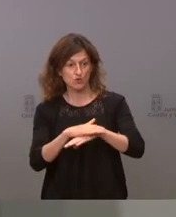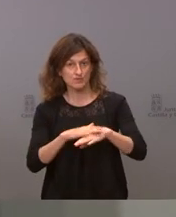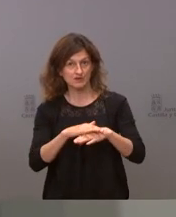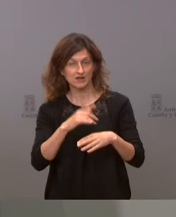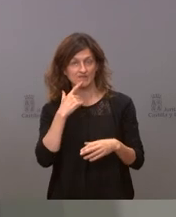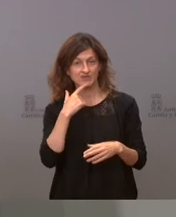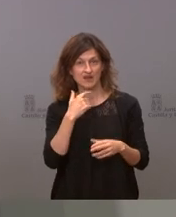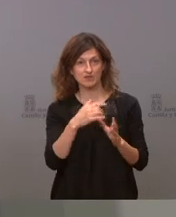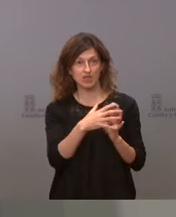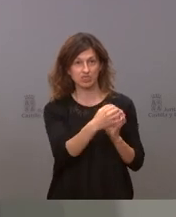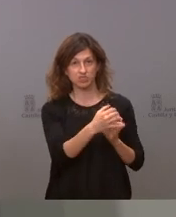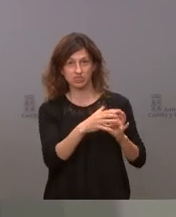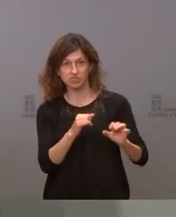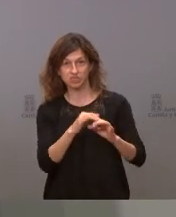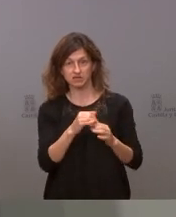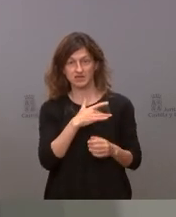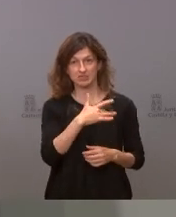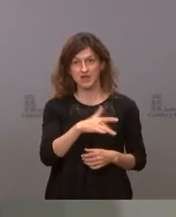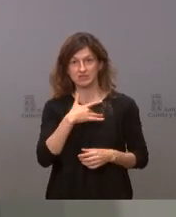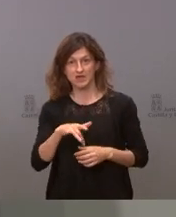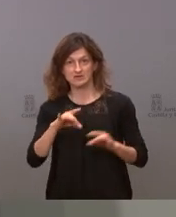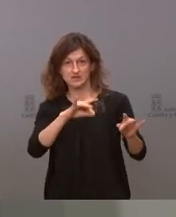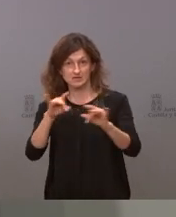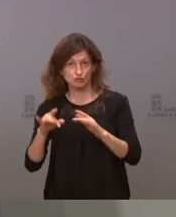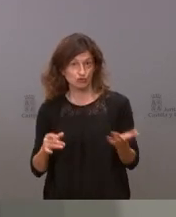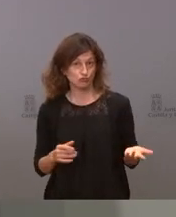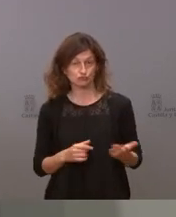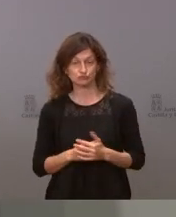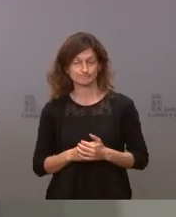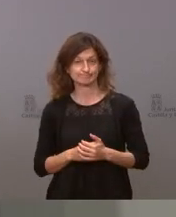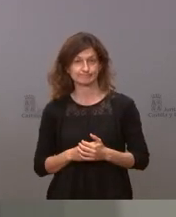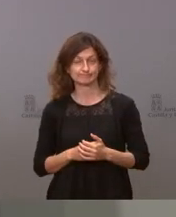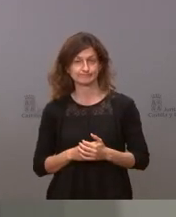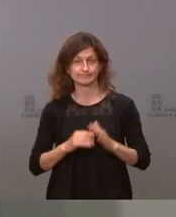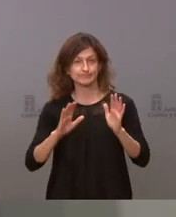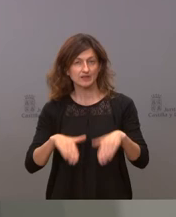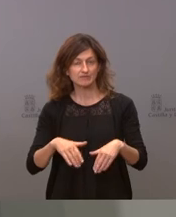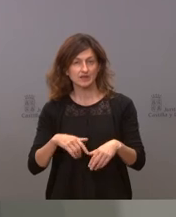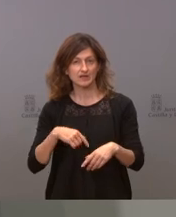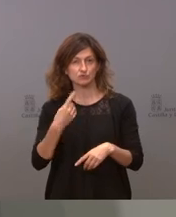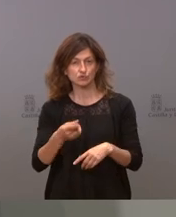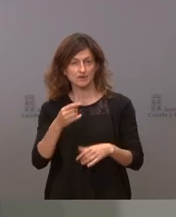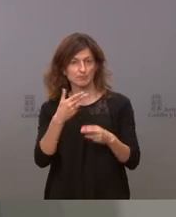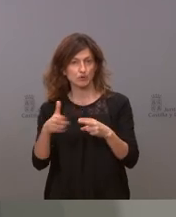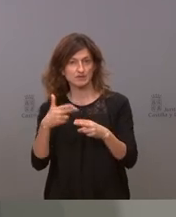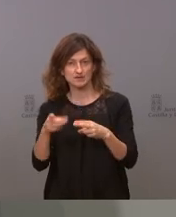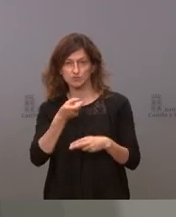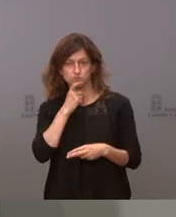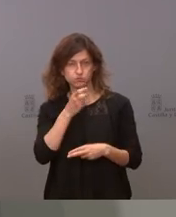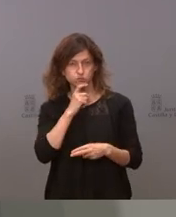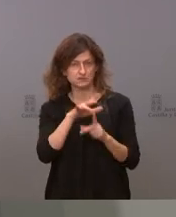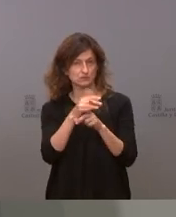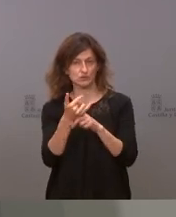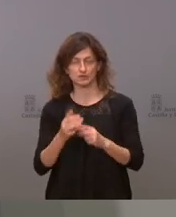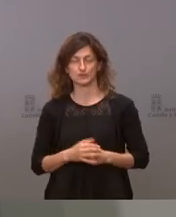hipotecas en multitud de territorios generando una situación muy difícil políticamente esto